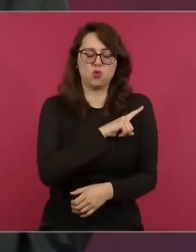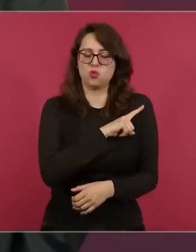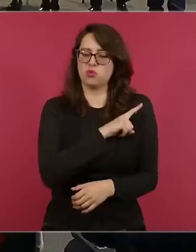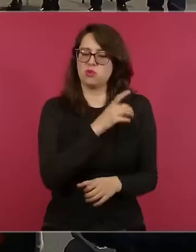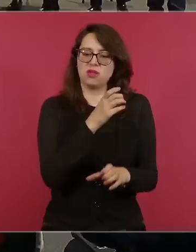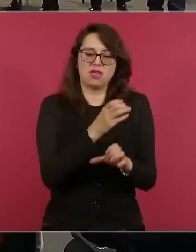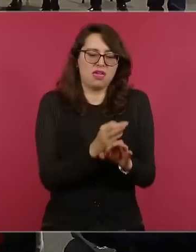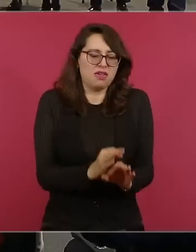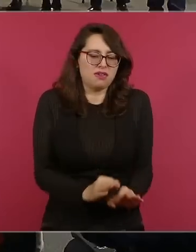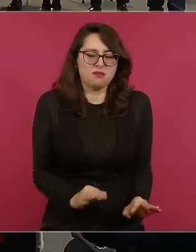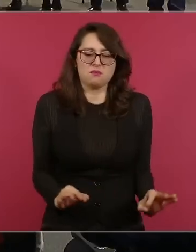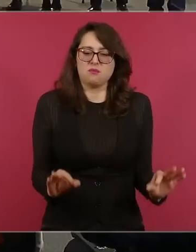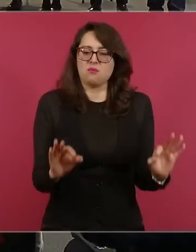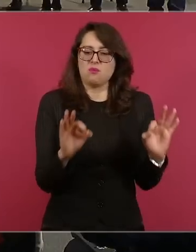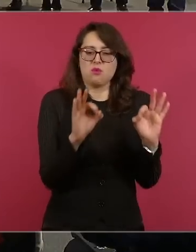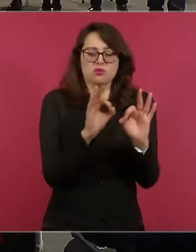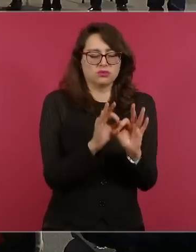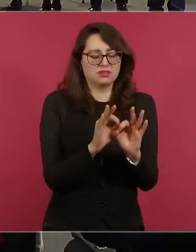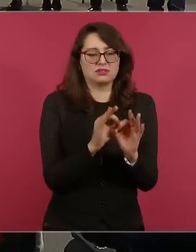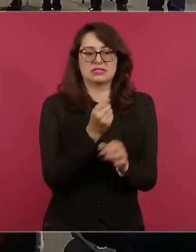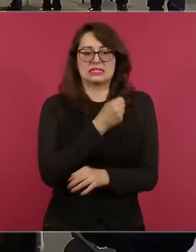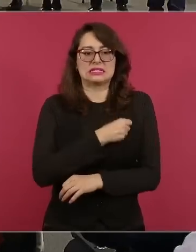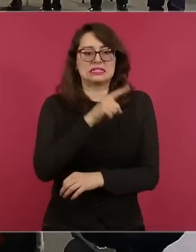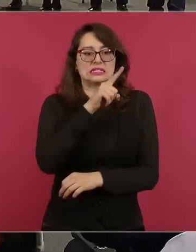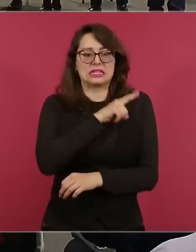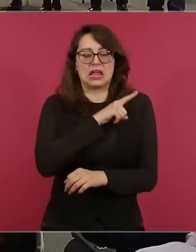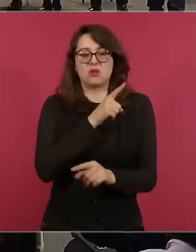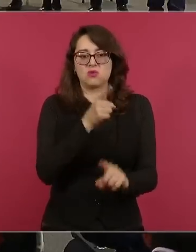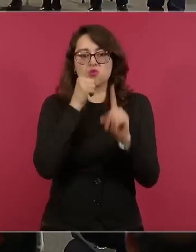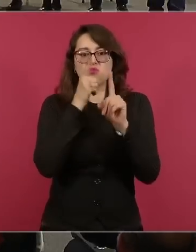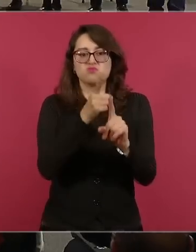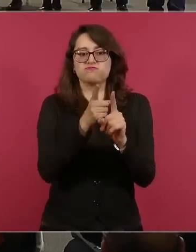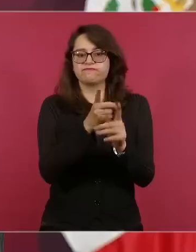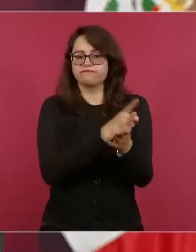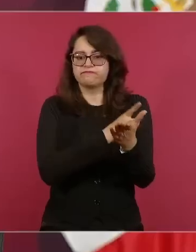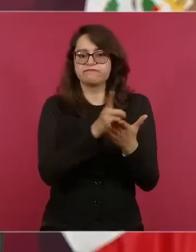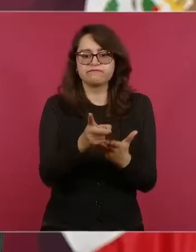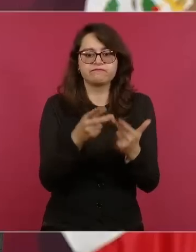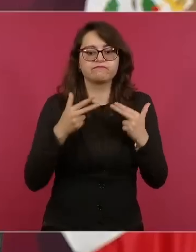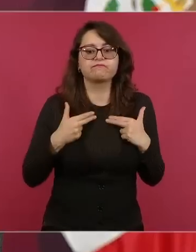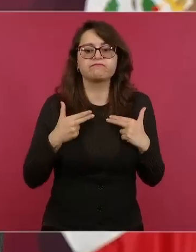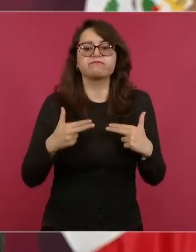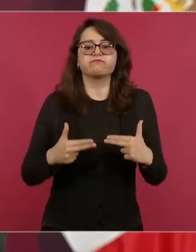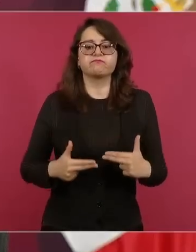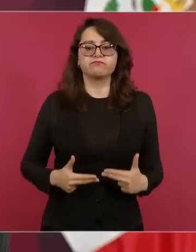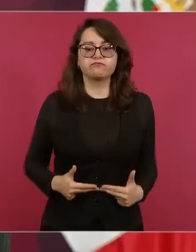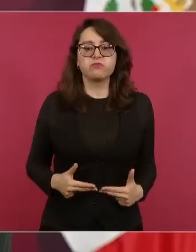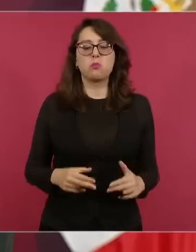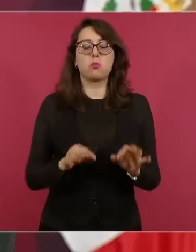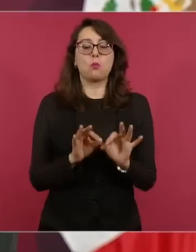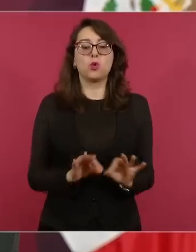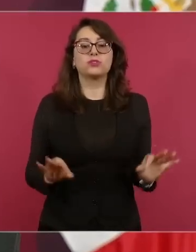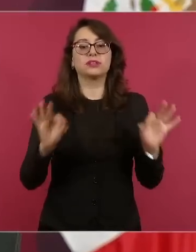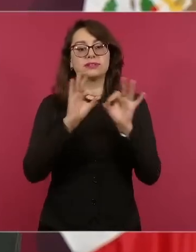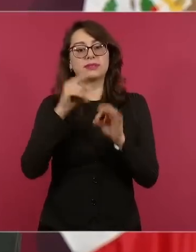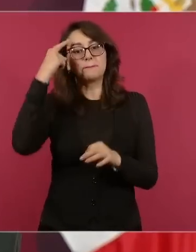La salud tiene que ver con los derechos humanos, es un derecho humano fundamental,